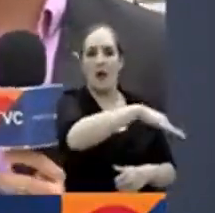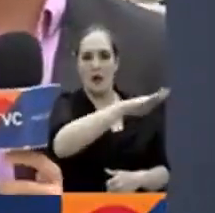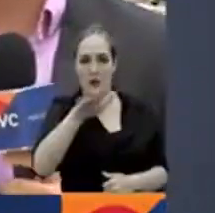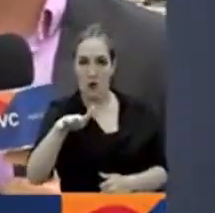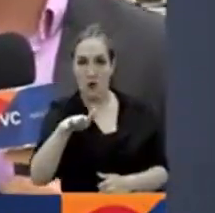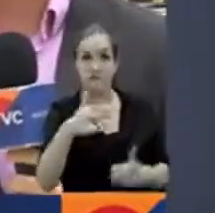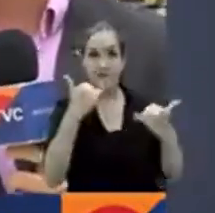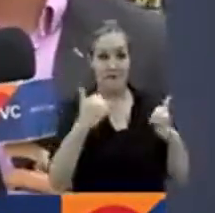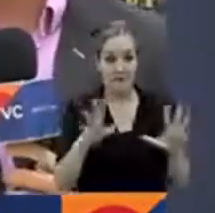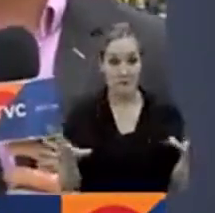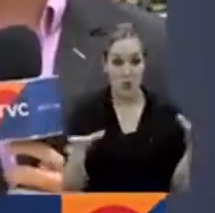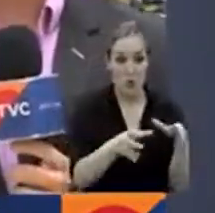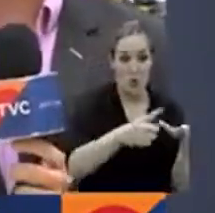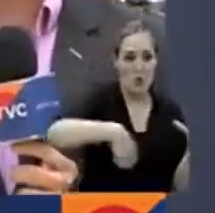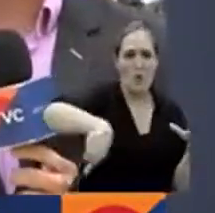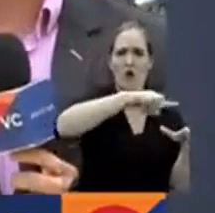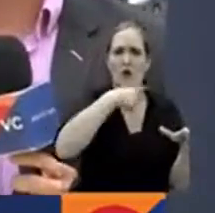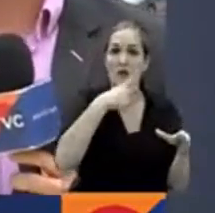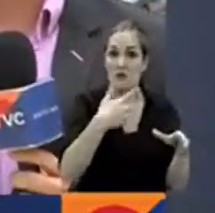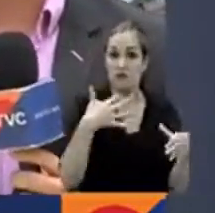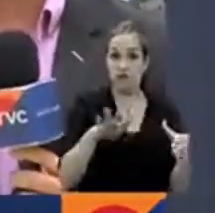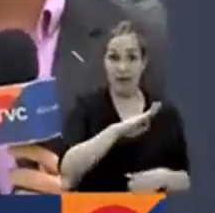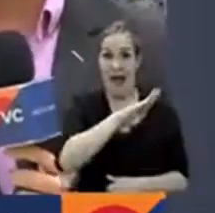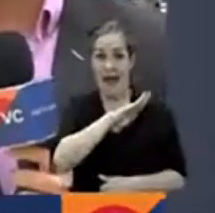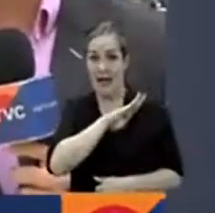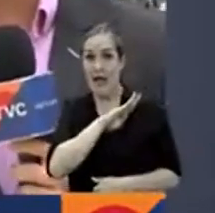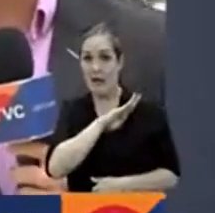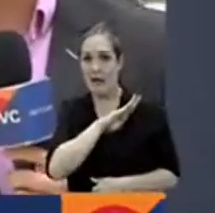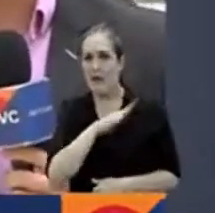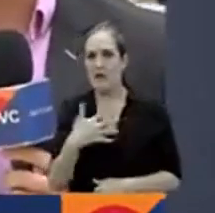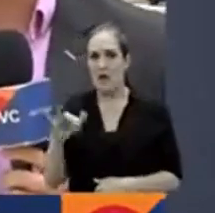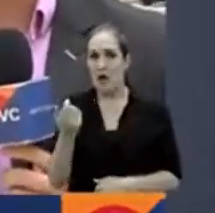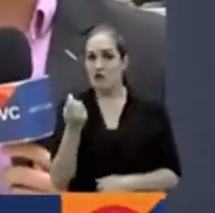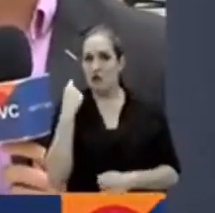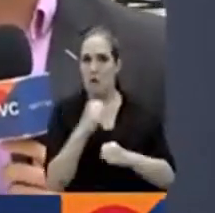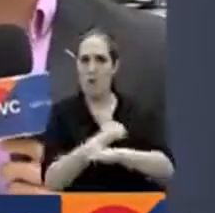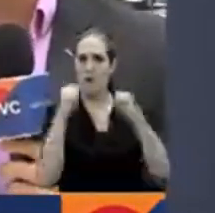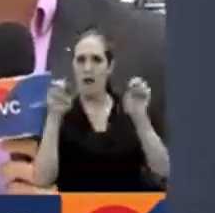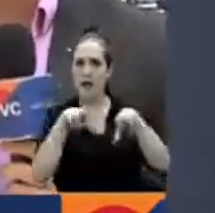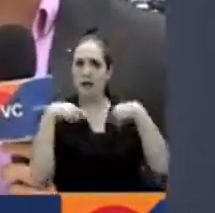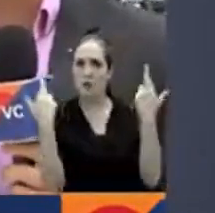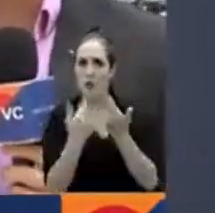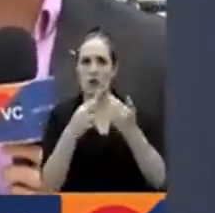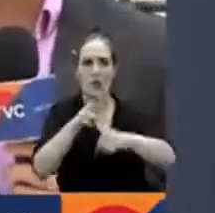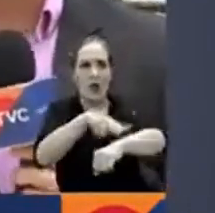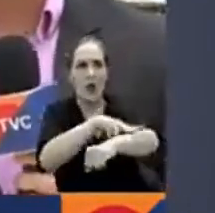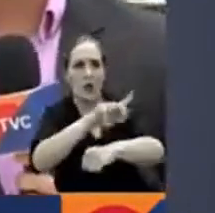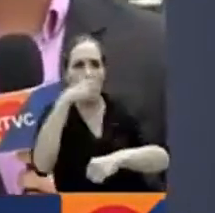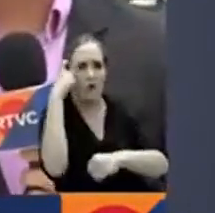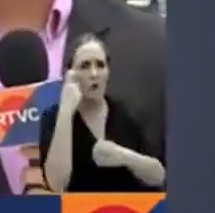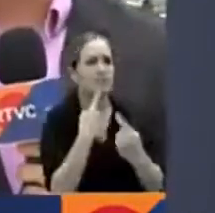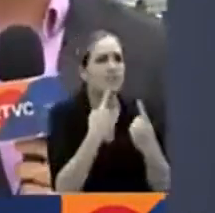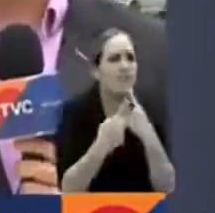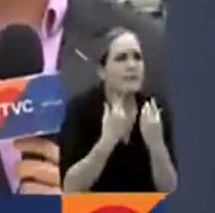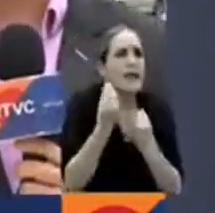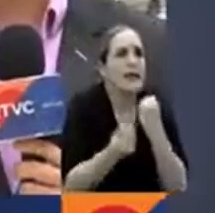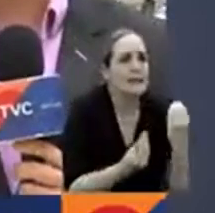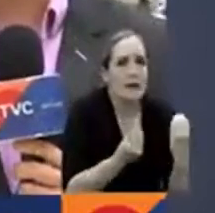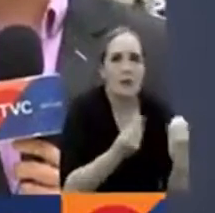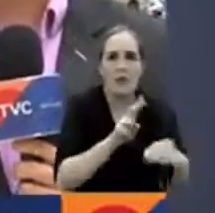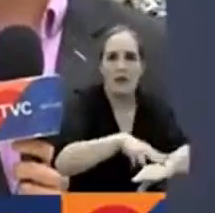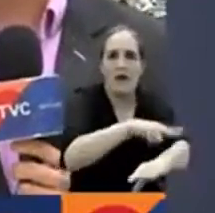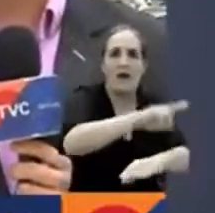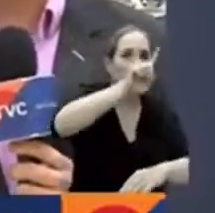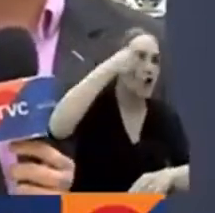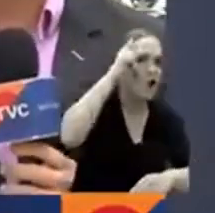de Campamento que el alcalde de esta localidad ha sostenido durante la mañana de hoy reuniones con delegados del gobierno departamental y nacional para poder